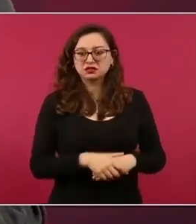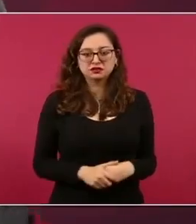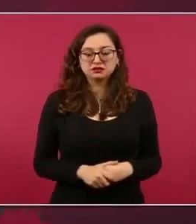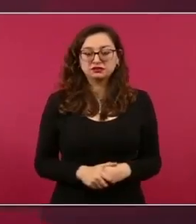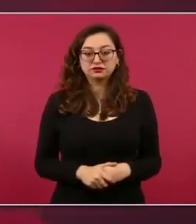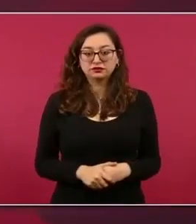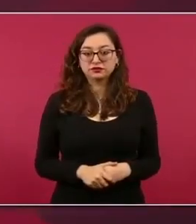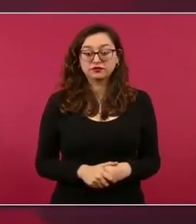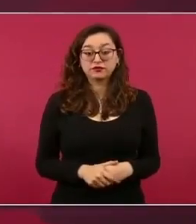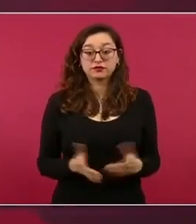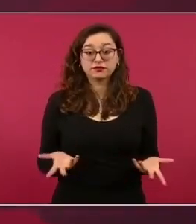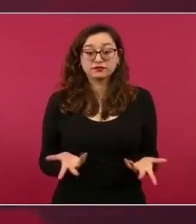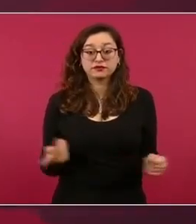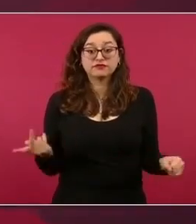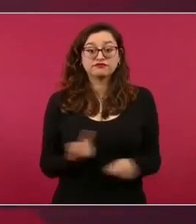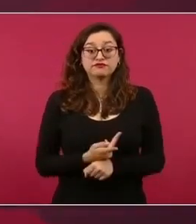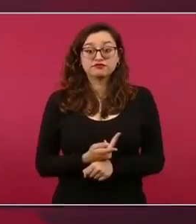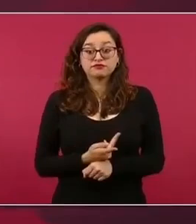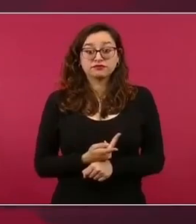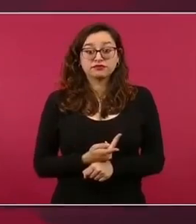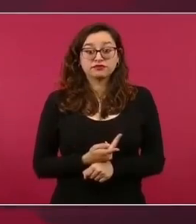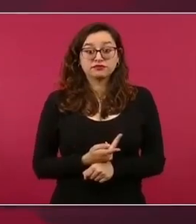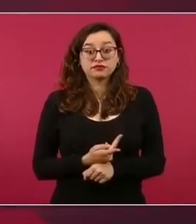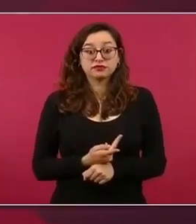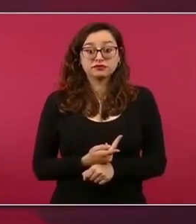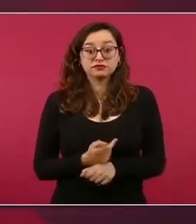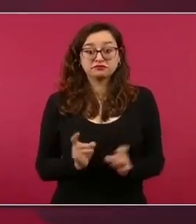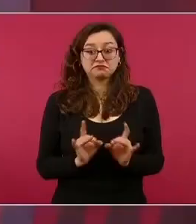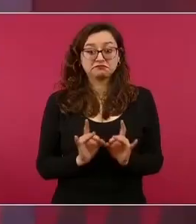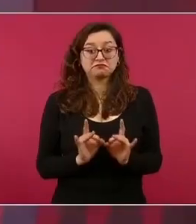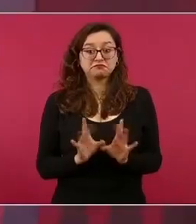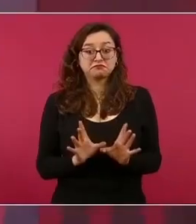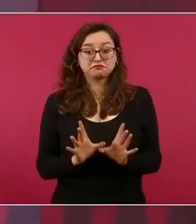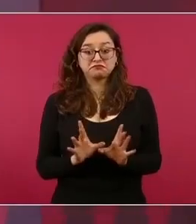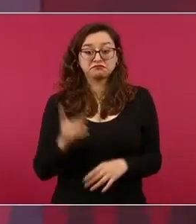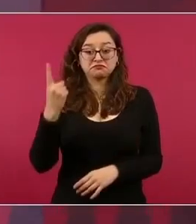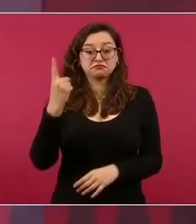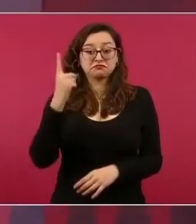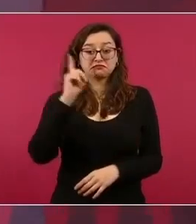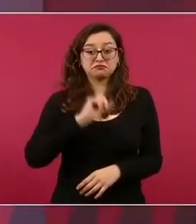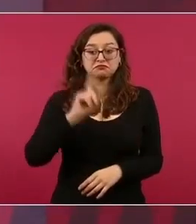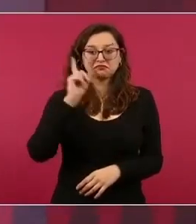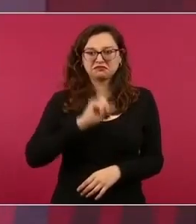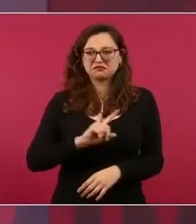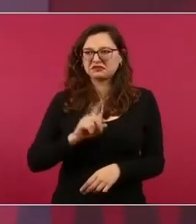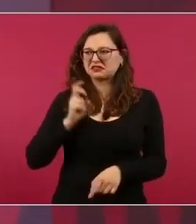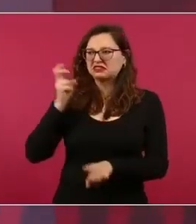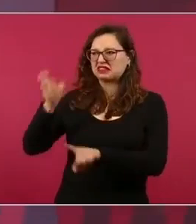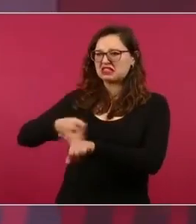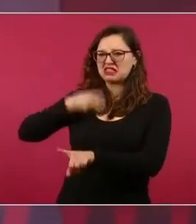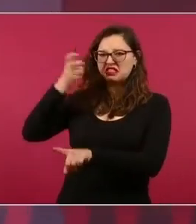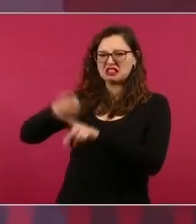Igual que aquí, una señora los empieza a insultar